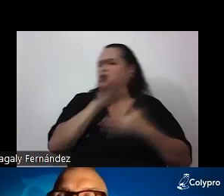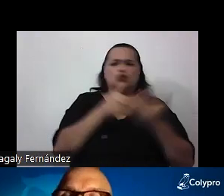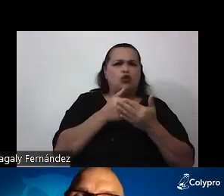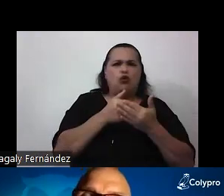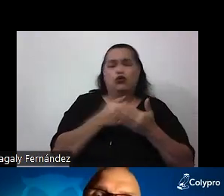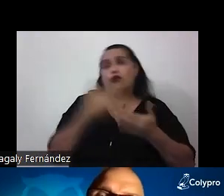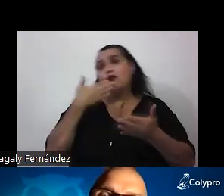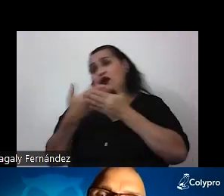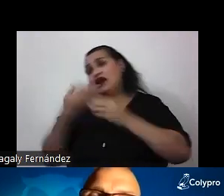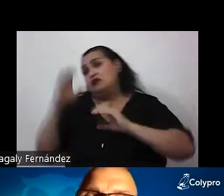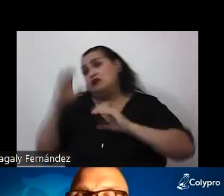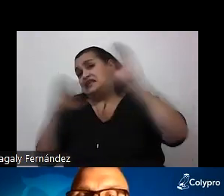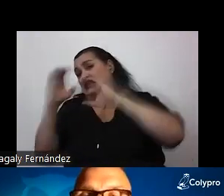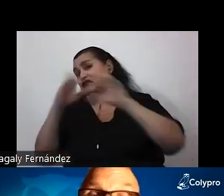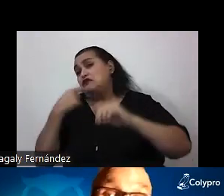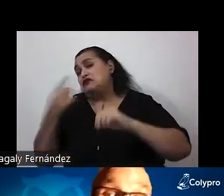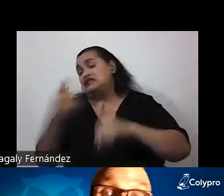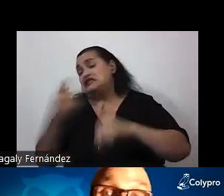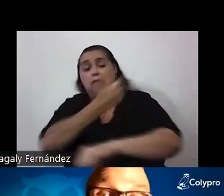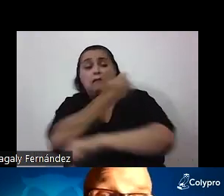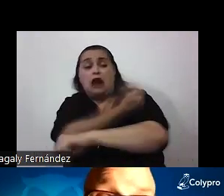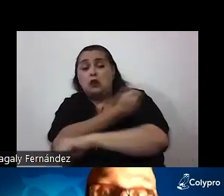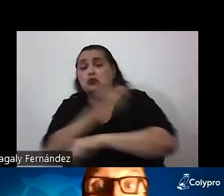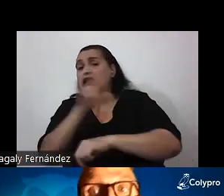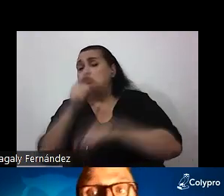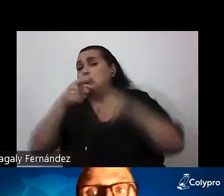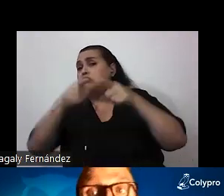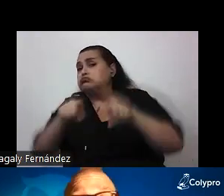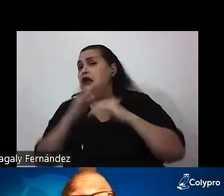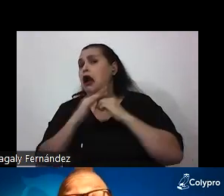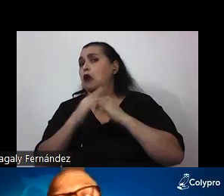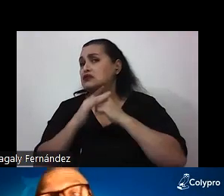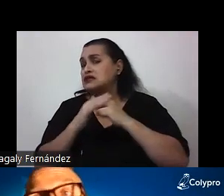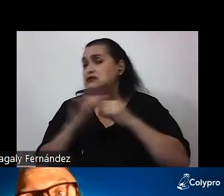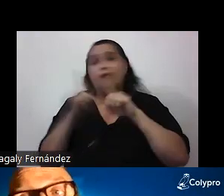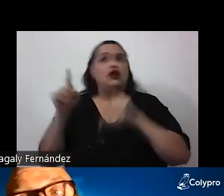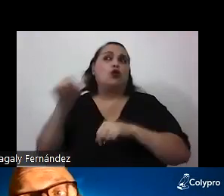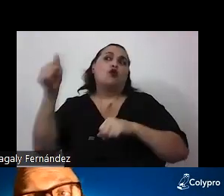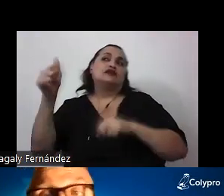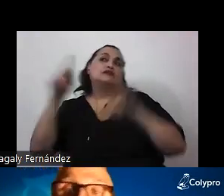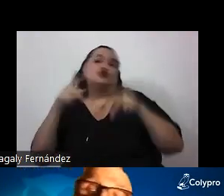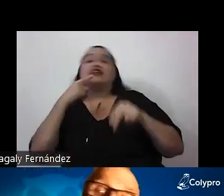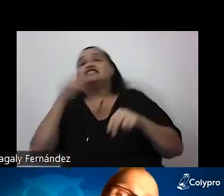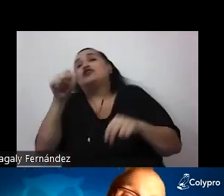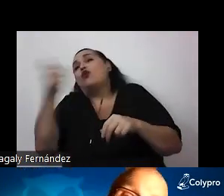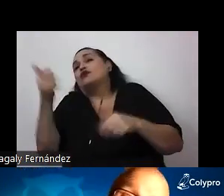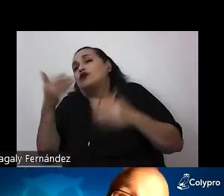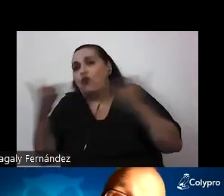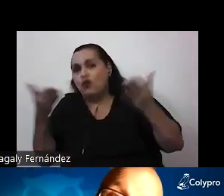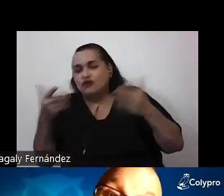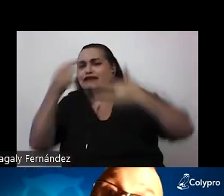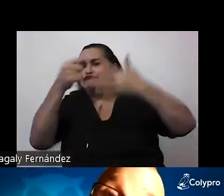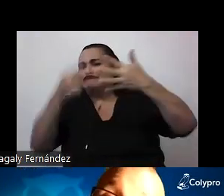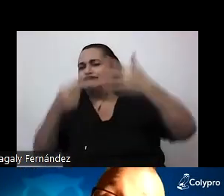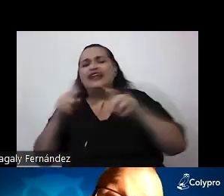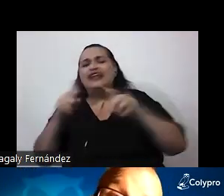científicos dicen que las vacunas no causan autismo pero hay otras personas que dicen otra cosa y todos los puntos de vista son